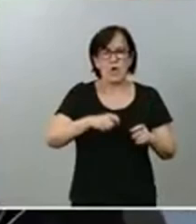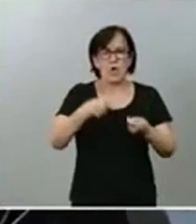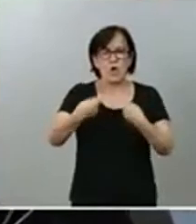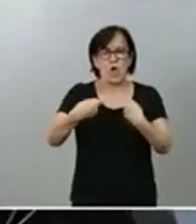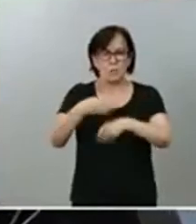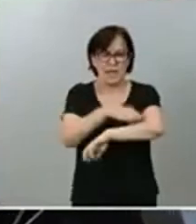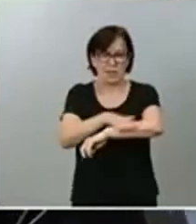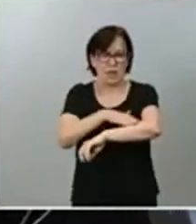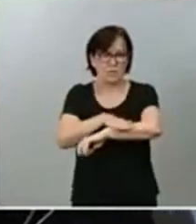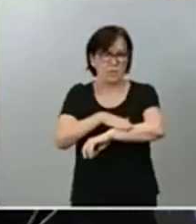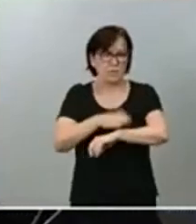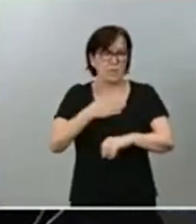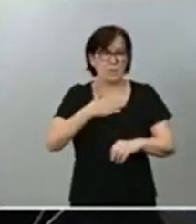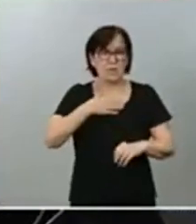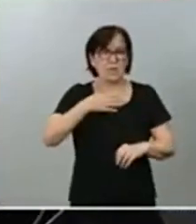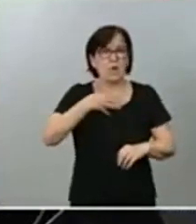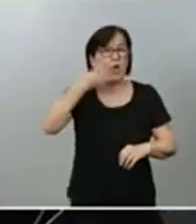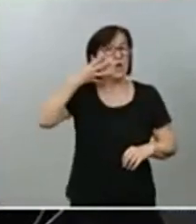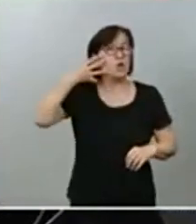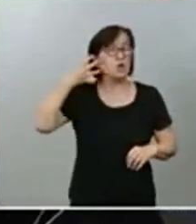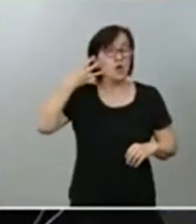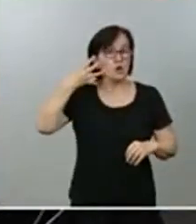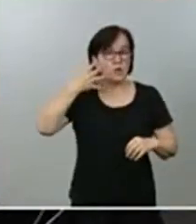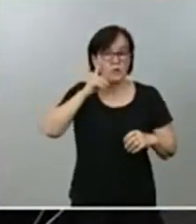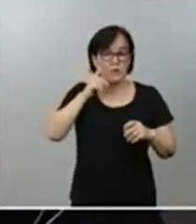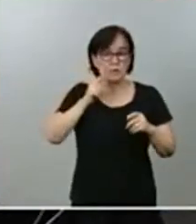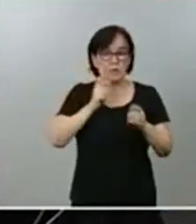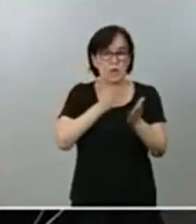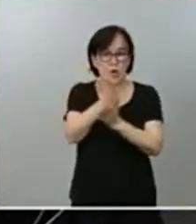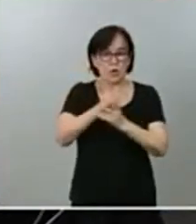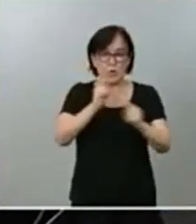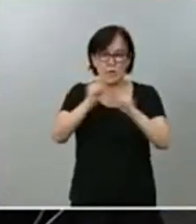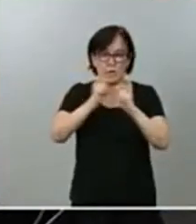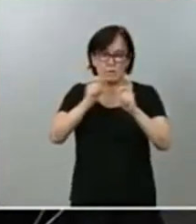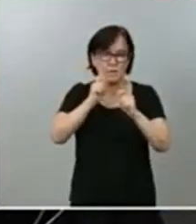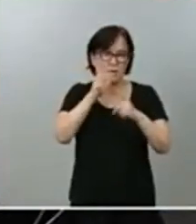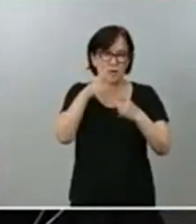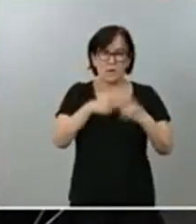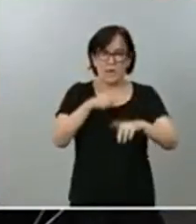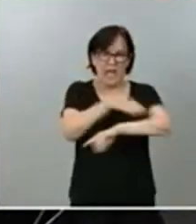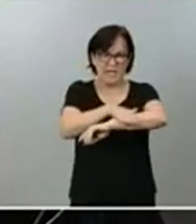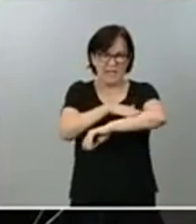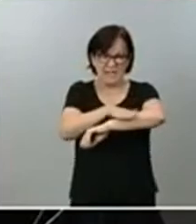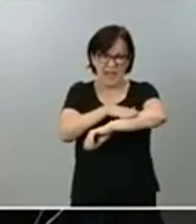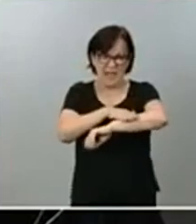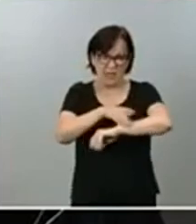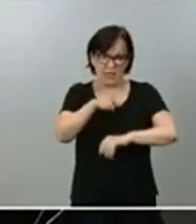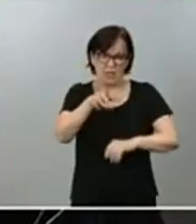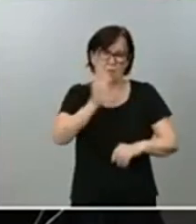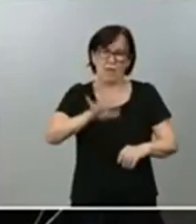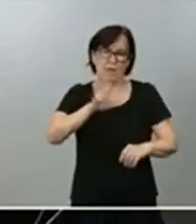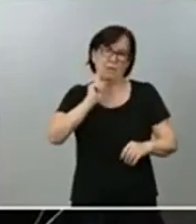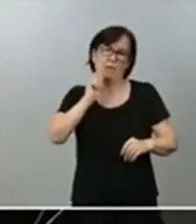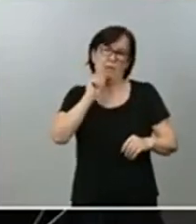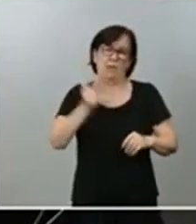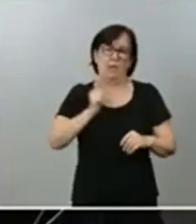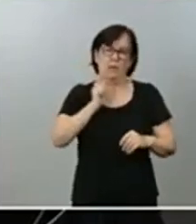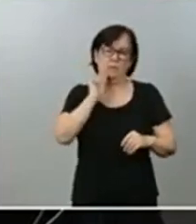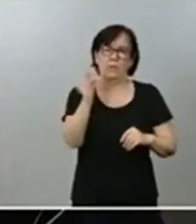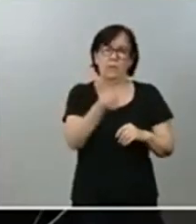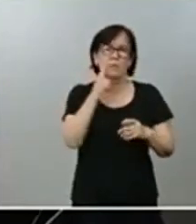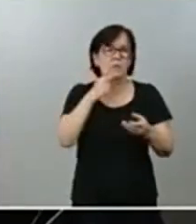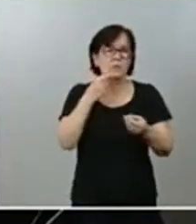El propio Turrén ha señalado en la rueda de prensa a los aparatos del Estado. ¿Qué tienen que decir? Y si no les consta, van a abrir una